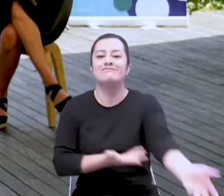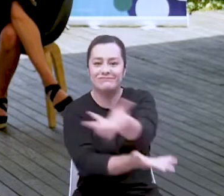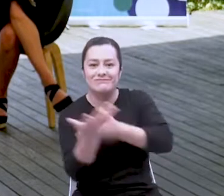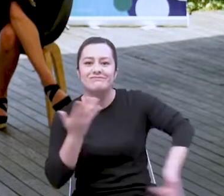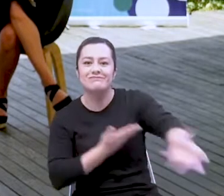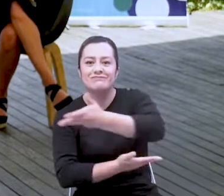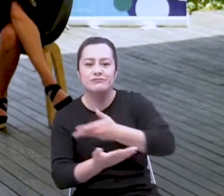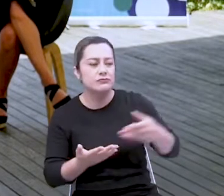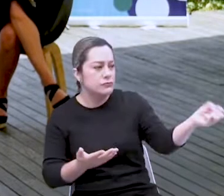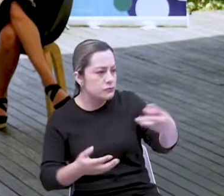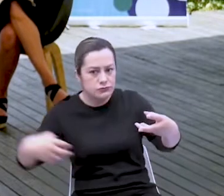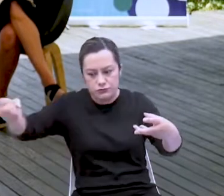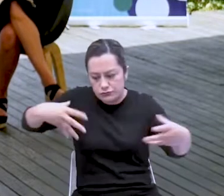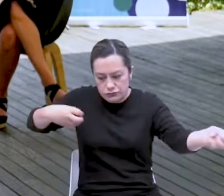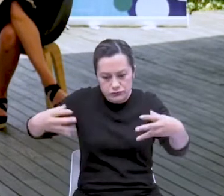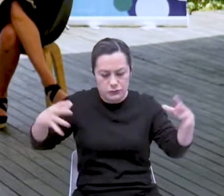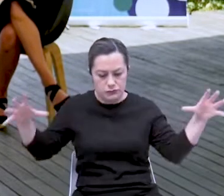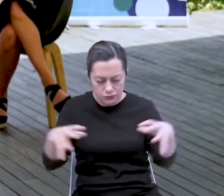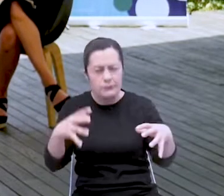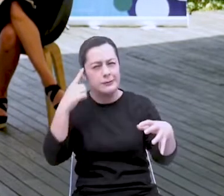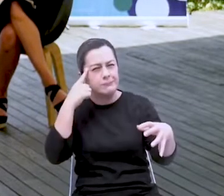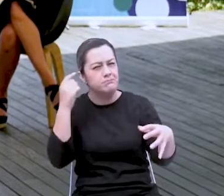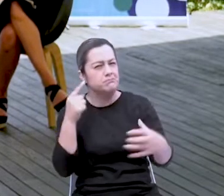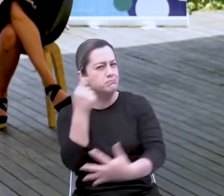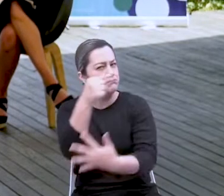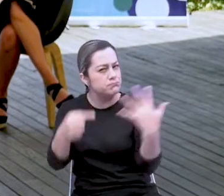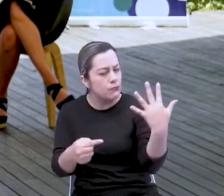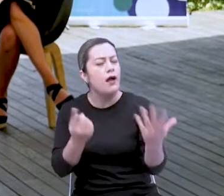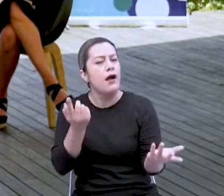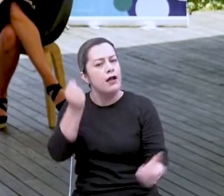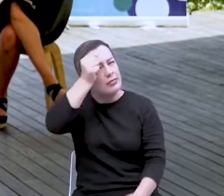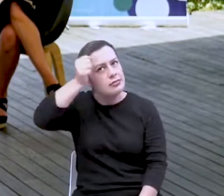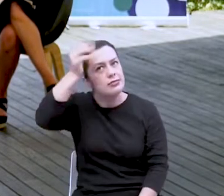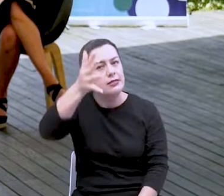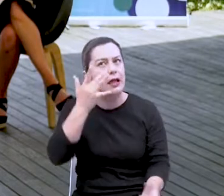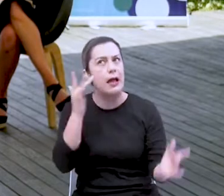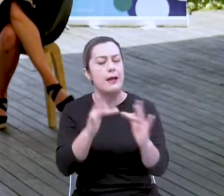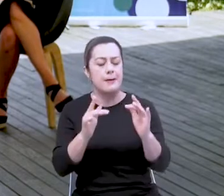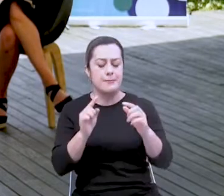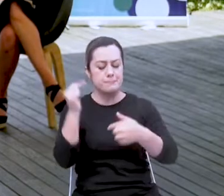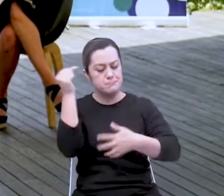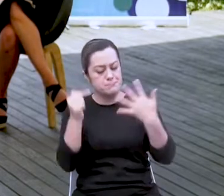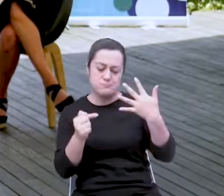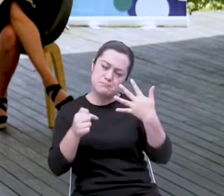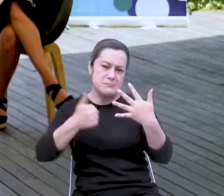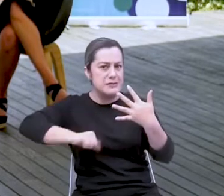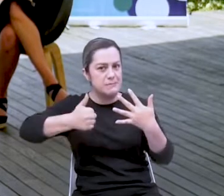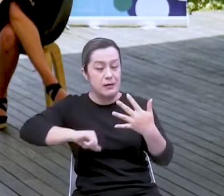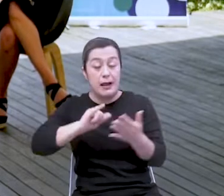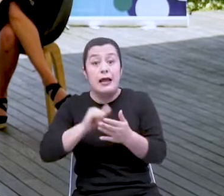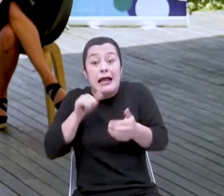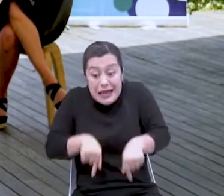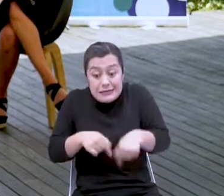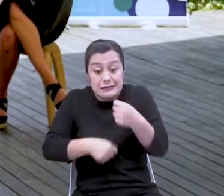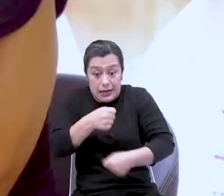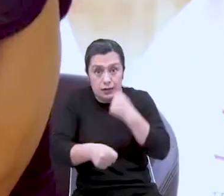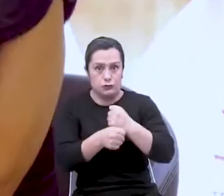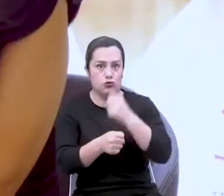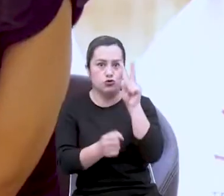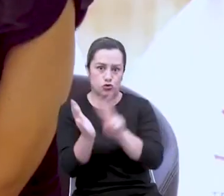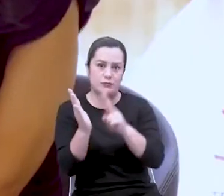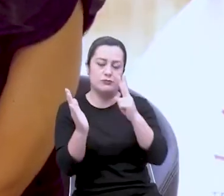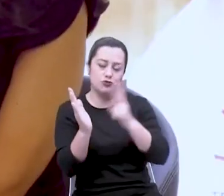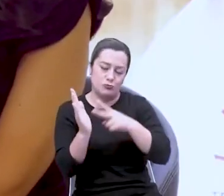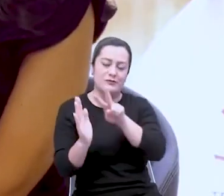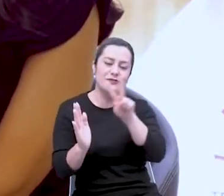elementos, didácticas, valoraciones, pero entre todos haremos que este año escolar y los venideros sean años muy activos. Cierro